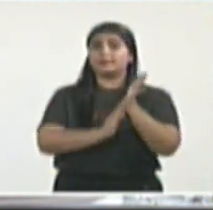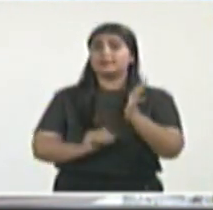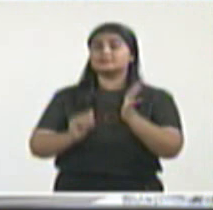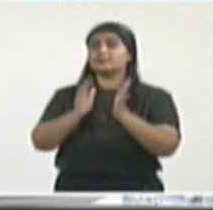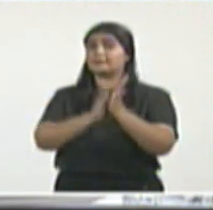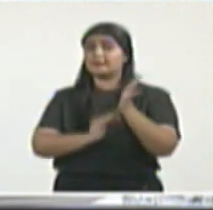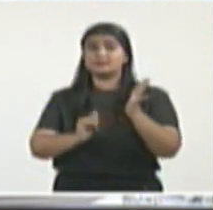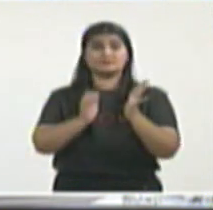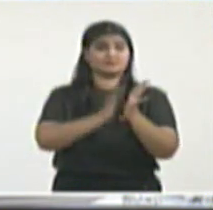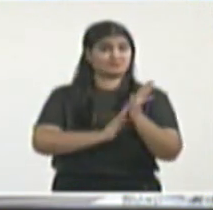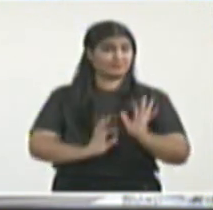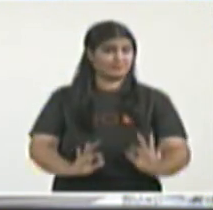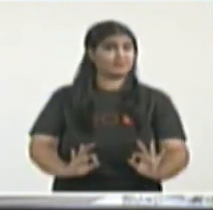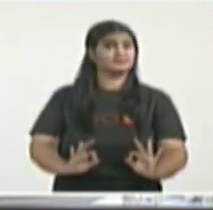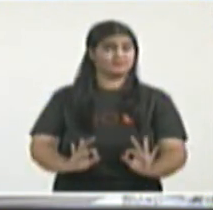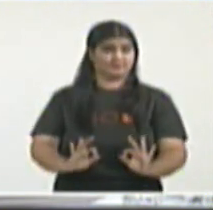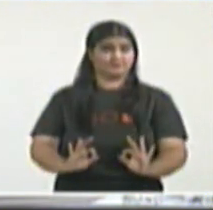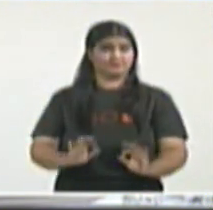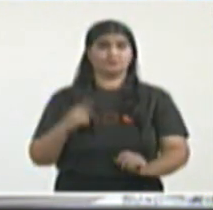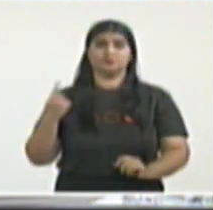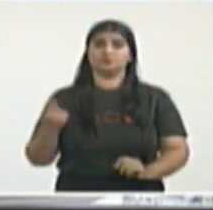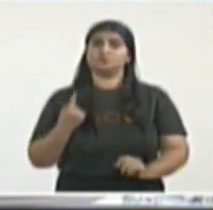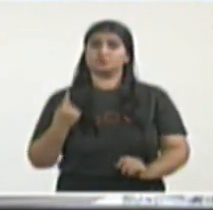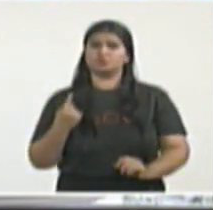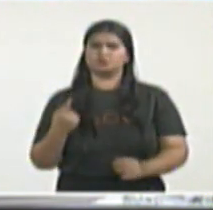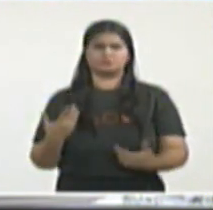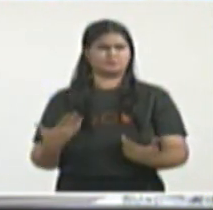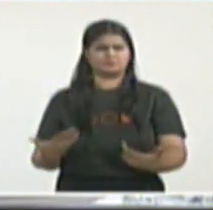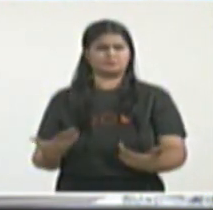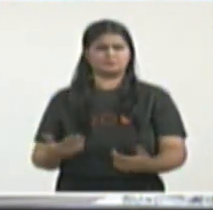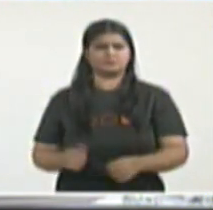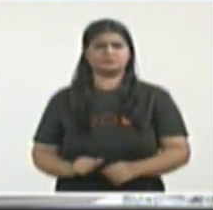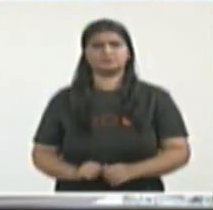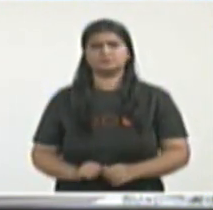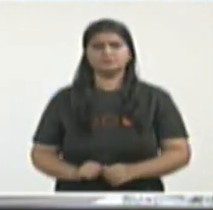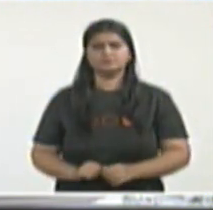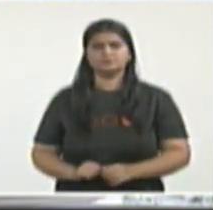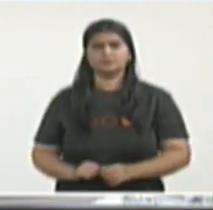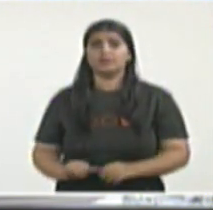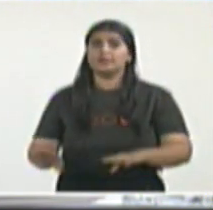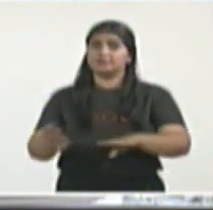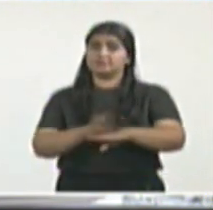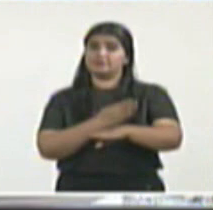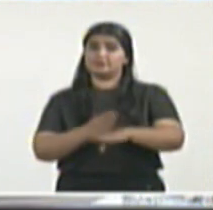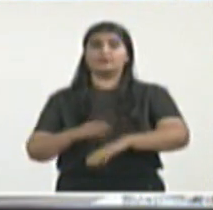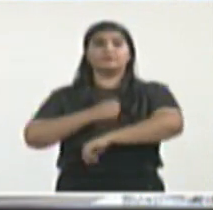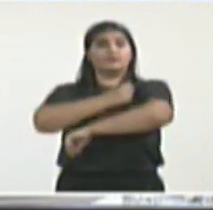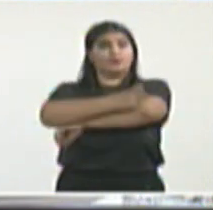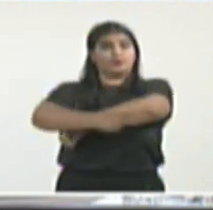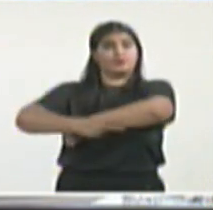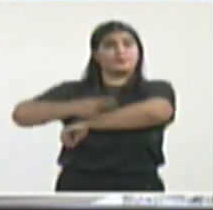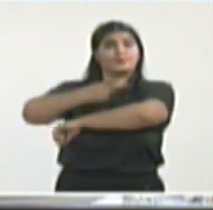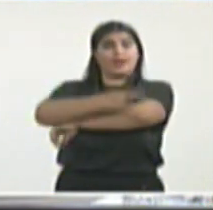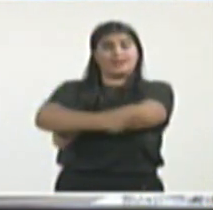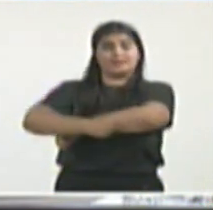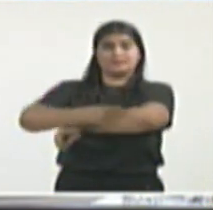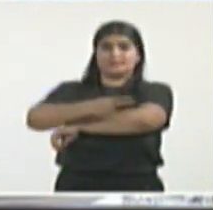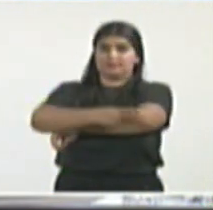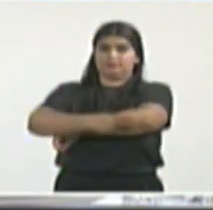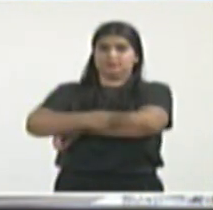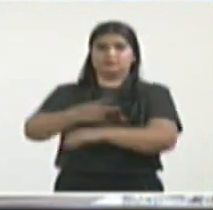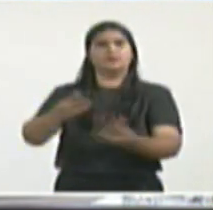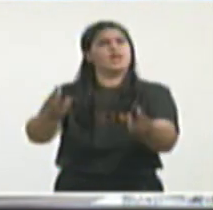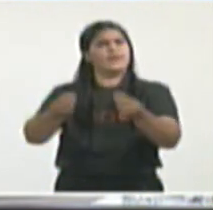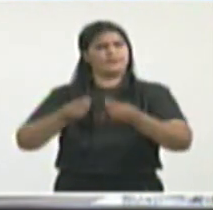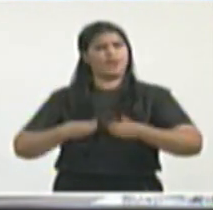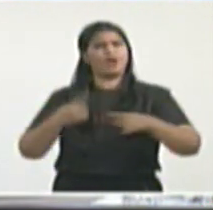estado recibiendo numerosos ofrecimientos de solidaridad, de apoyo práctico, de donaciones, muchas